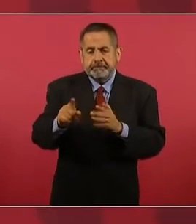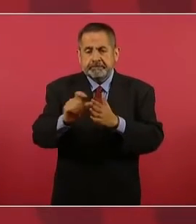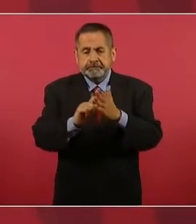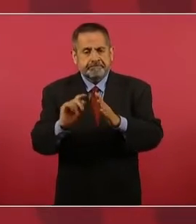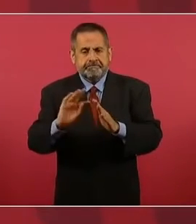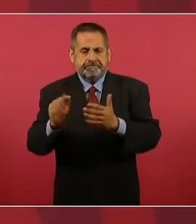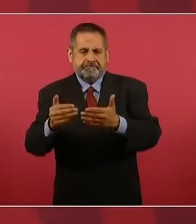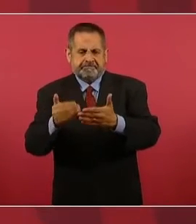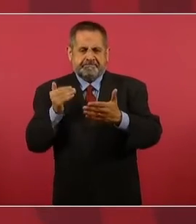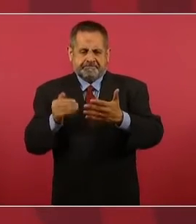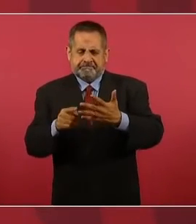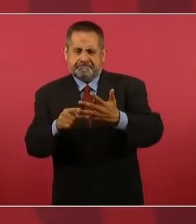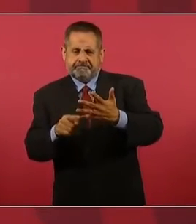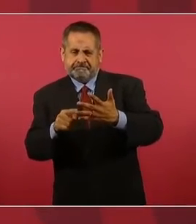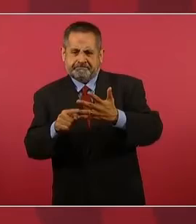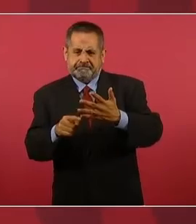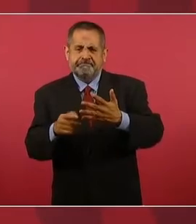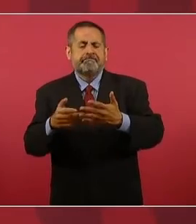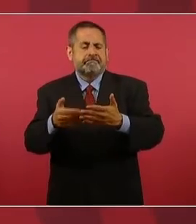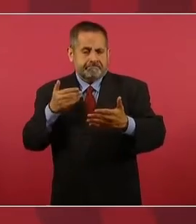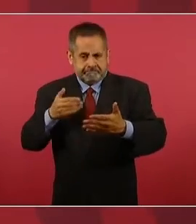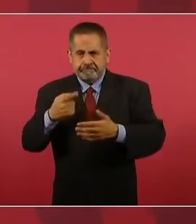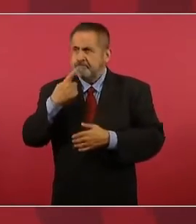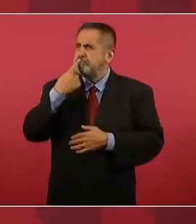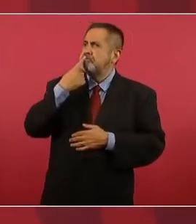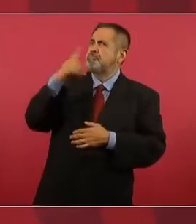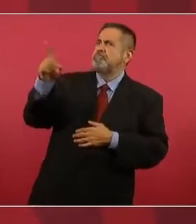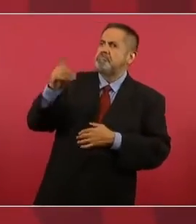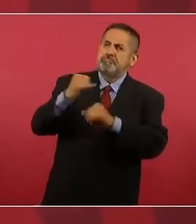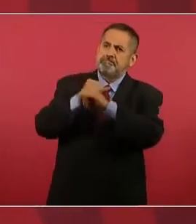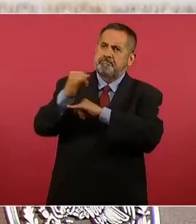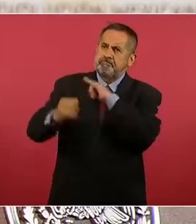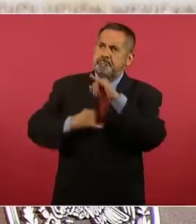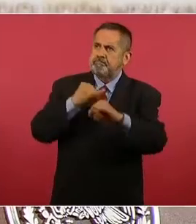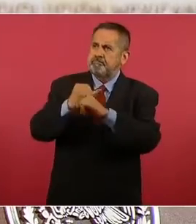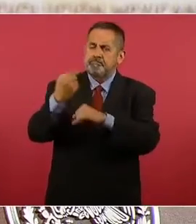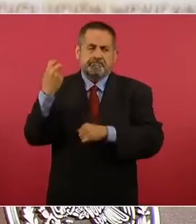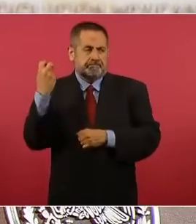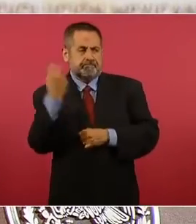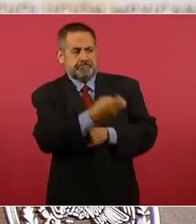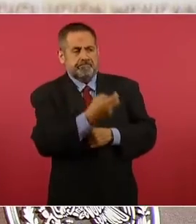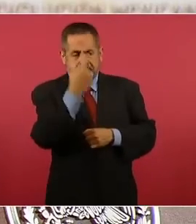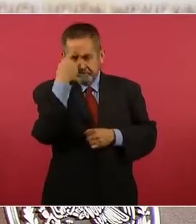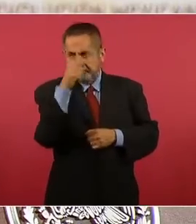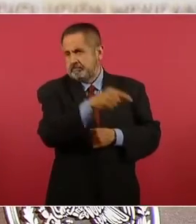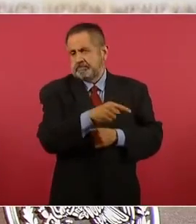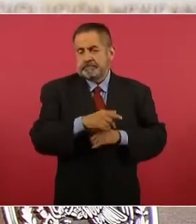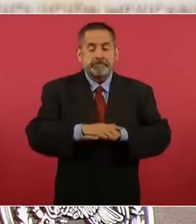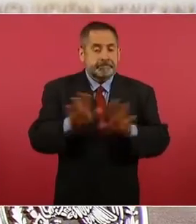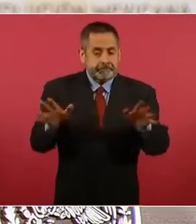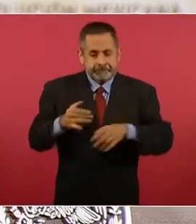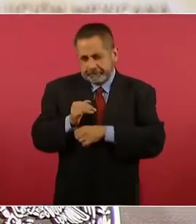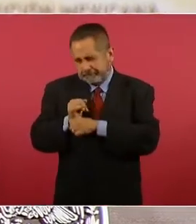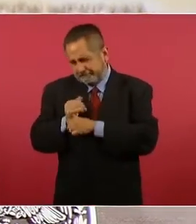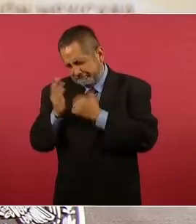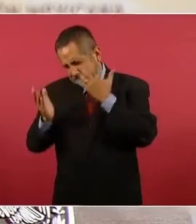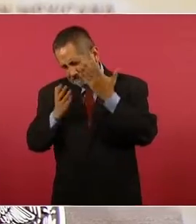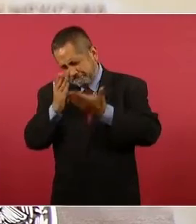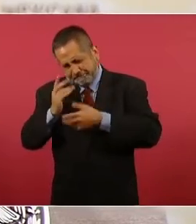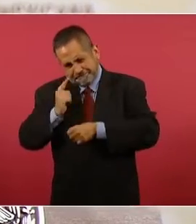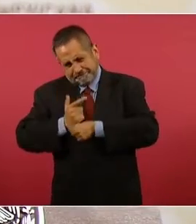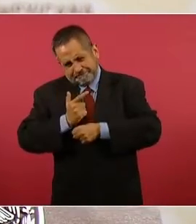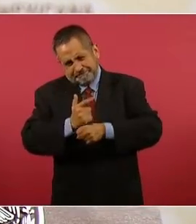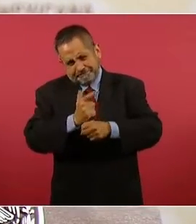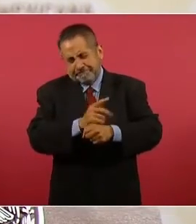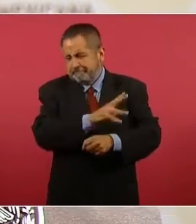se va a hacer la presentación de la denuncia. Ya se hicieron todos los estudios.